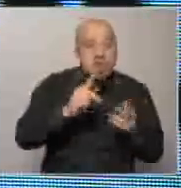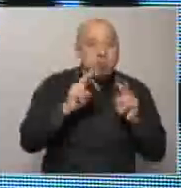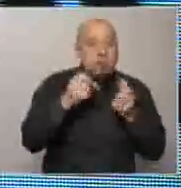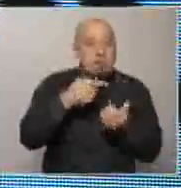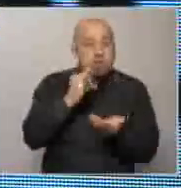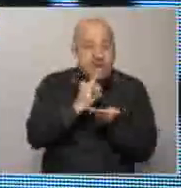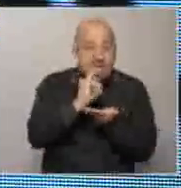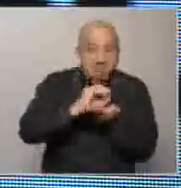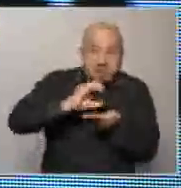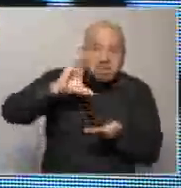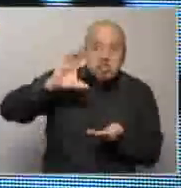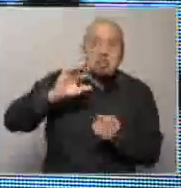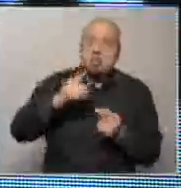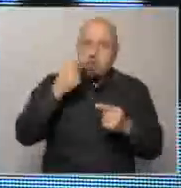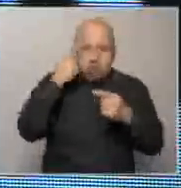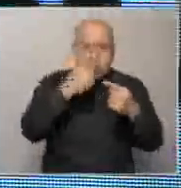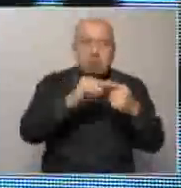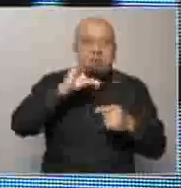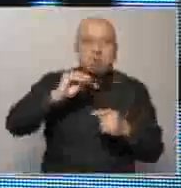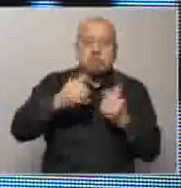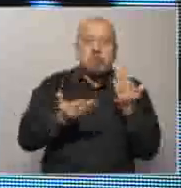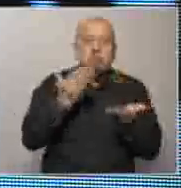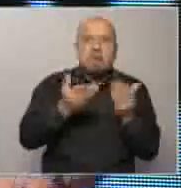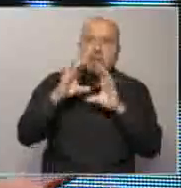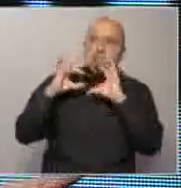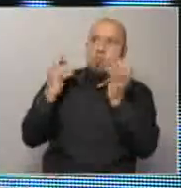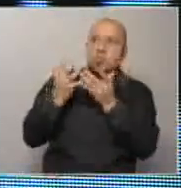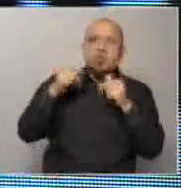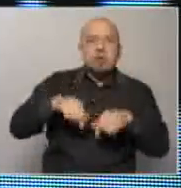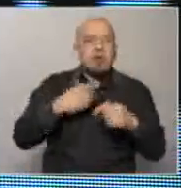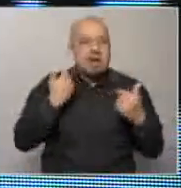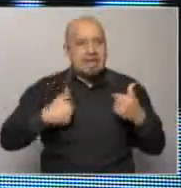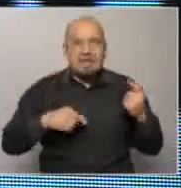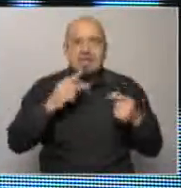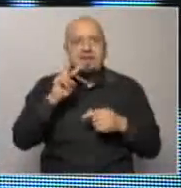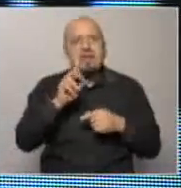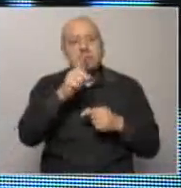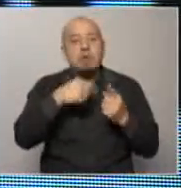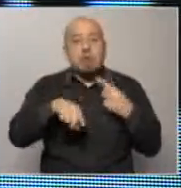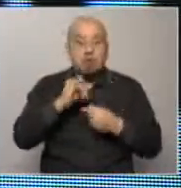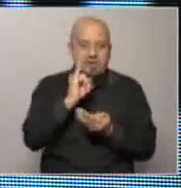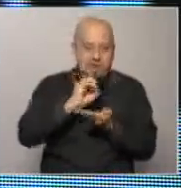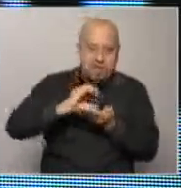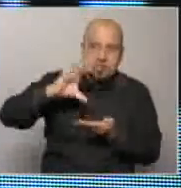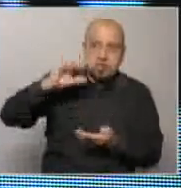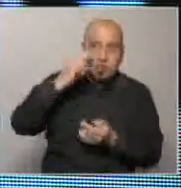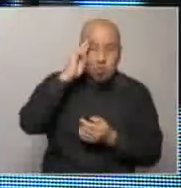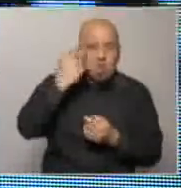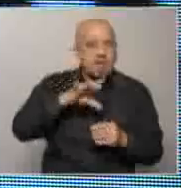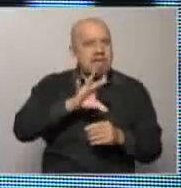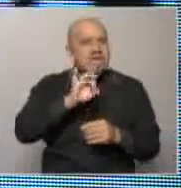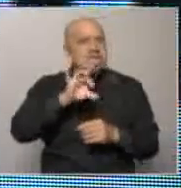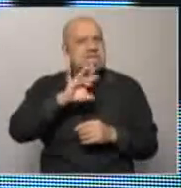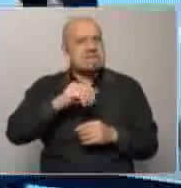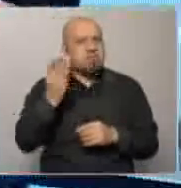uruguay tiene una inflación alta en cualquier comparación mundial claro no es alta comparándonos con argentina o venezuela pero la inflación de uruguay está entre el 15%